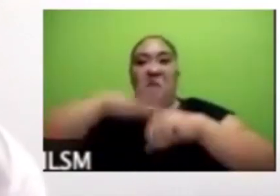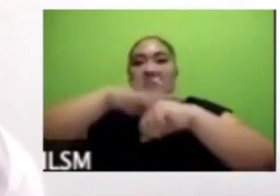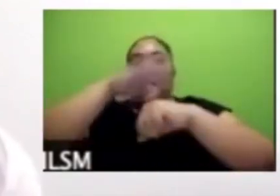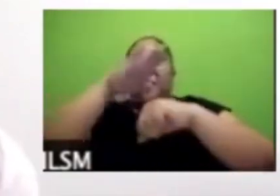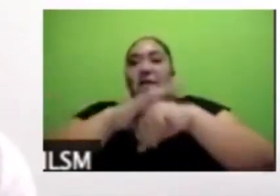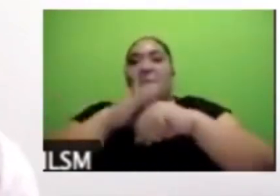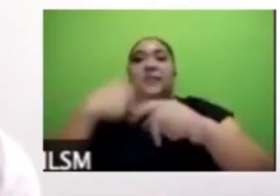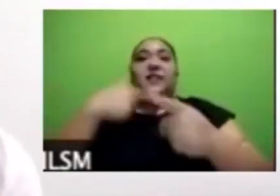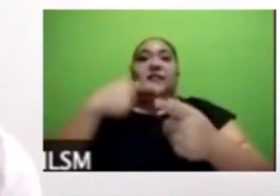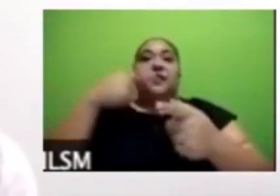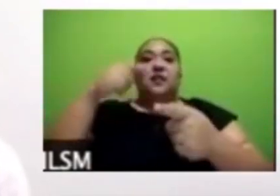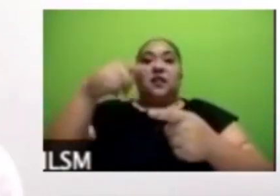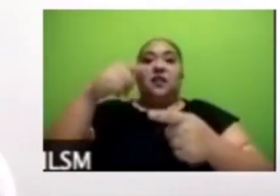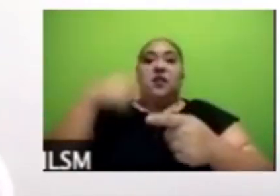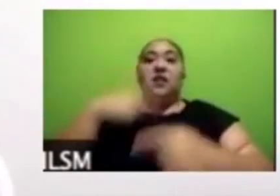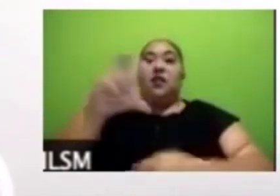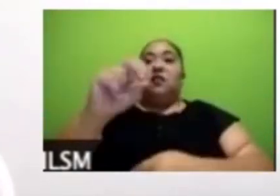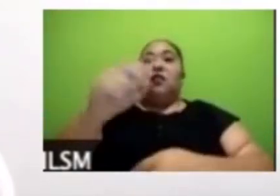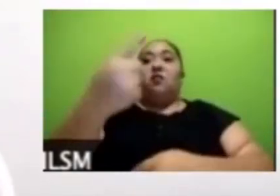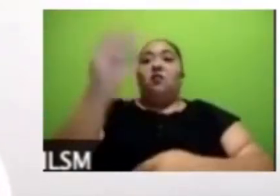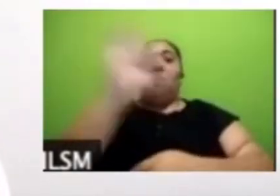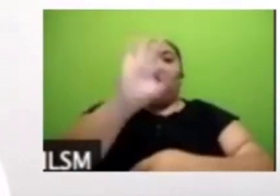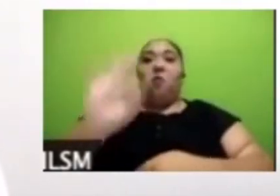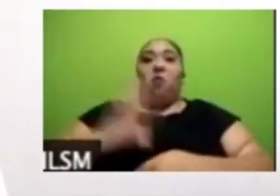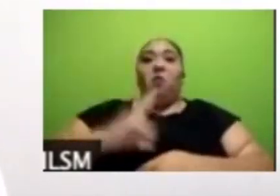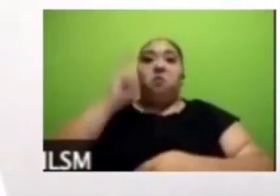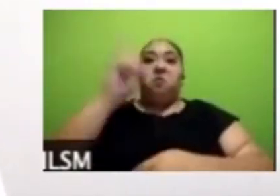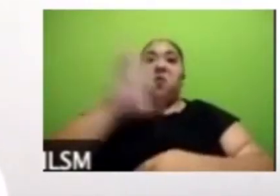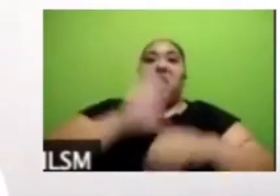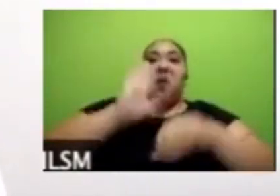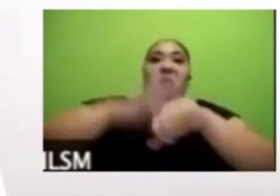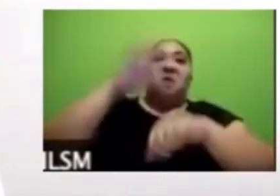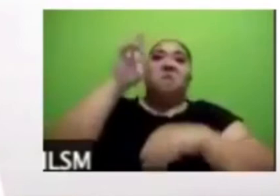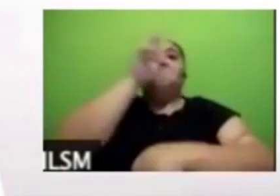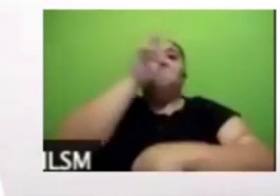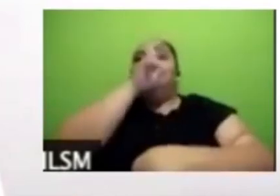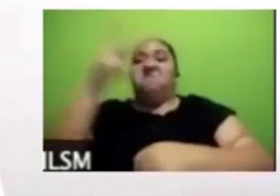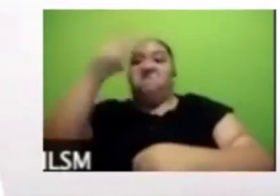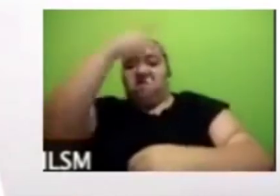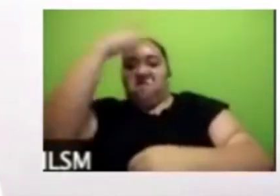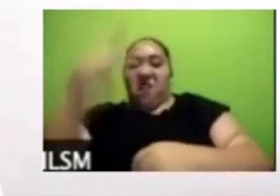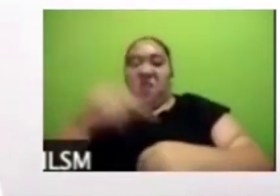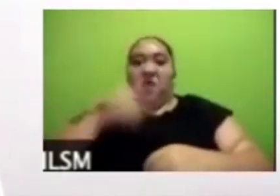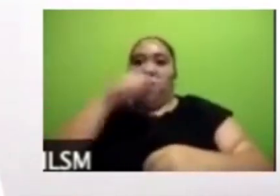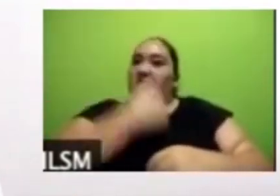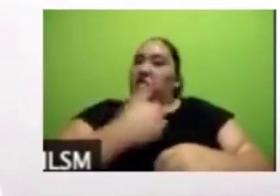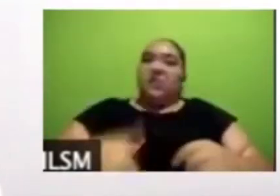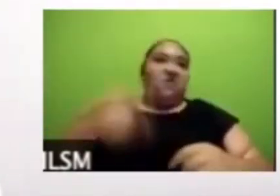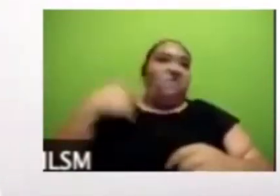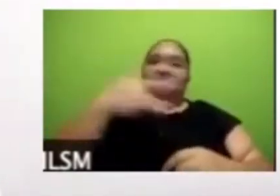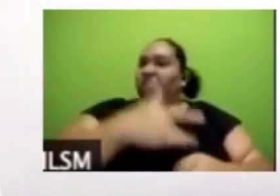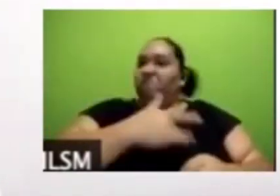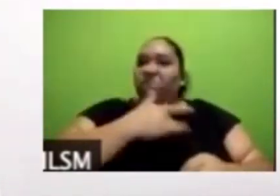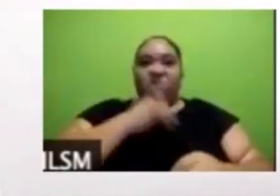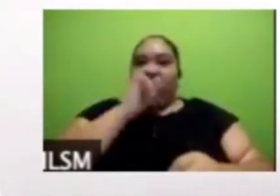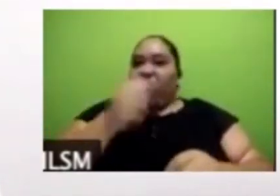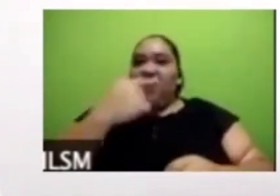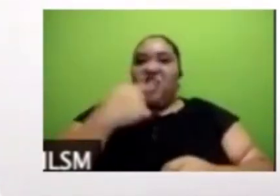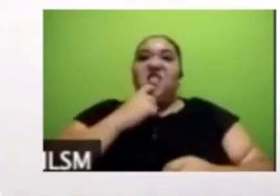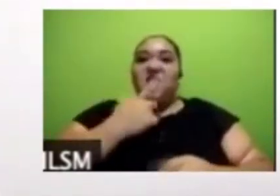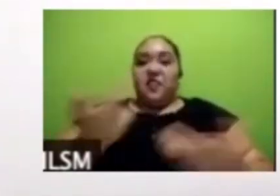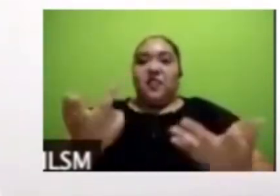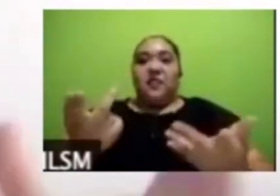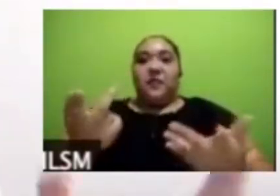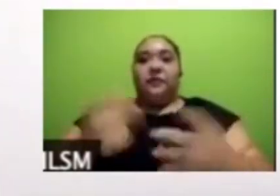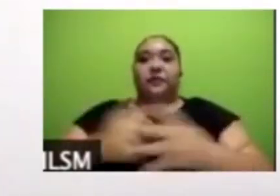insensible. 60% atribuía este aumento en la inseguridad, en la violencia a las mujeres, a la impunidad,